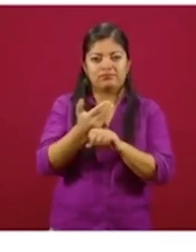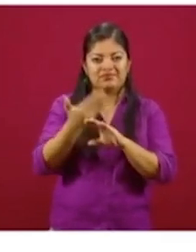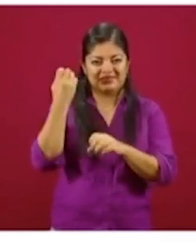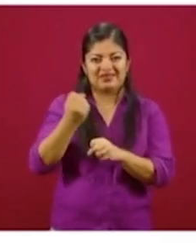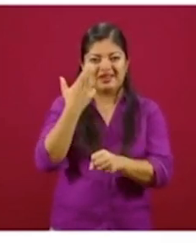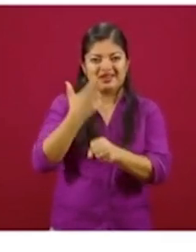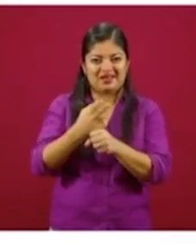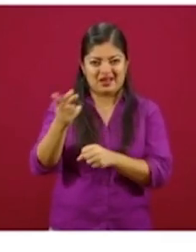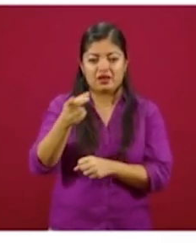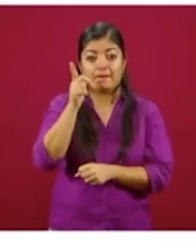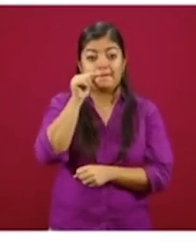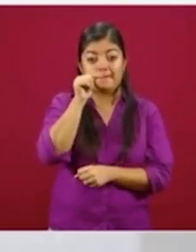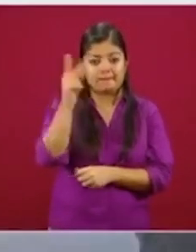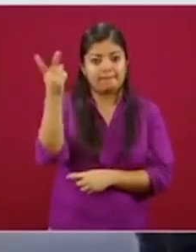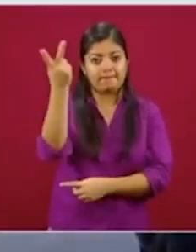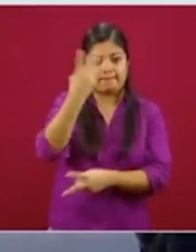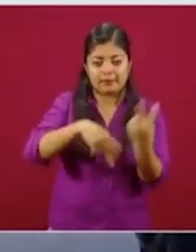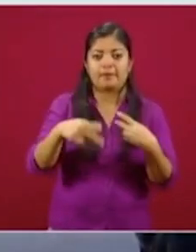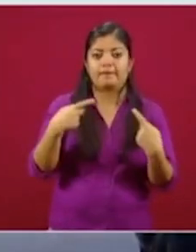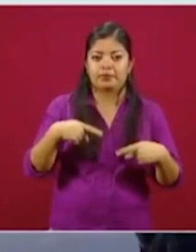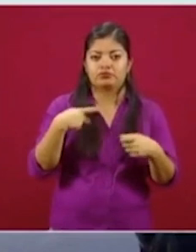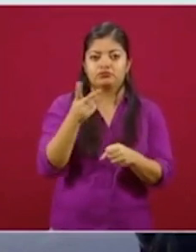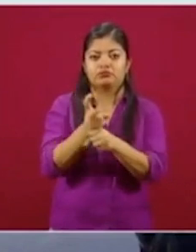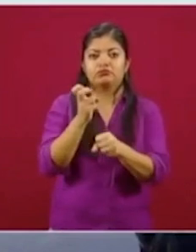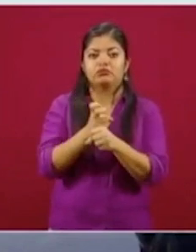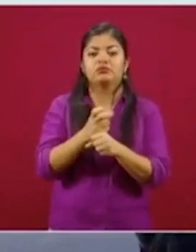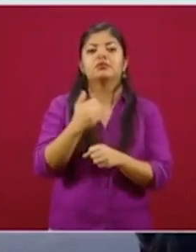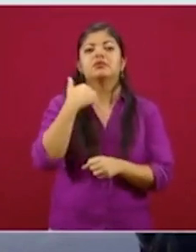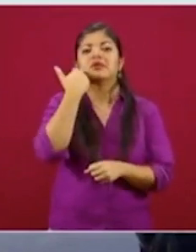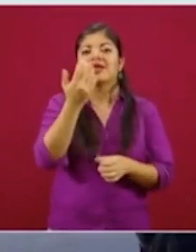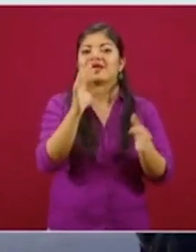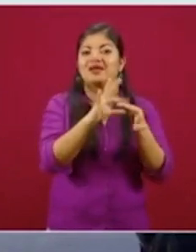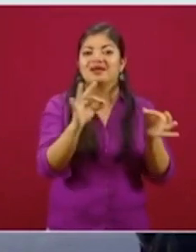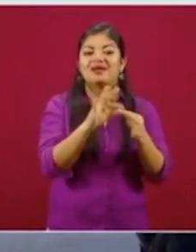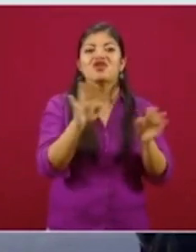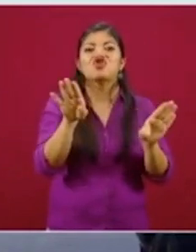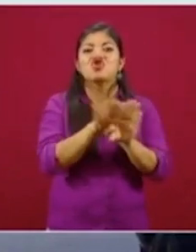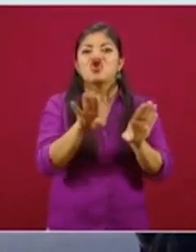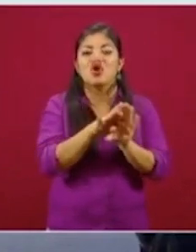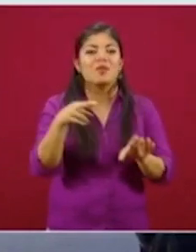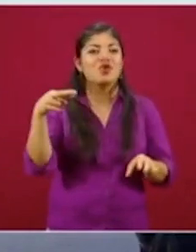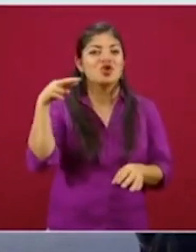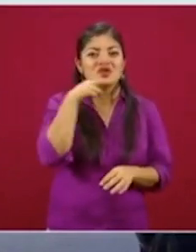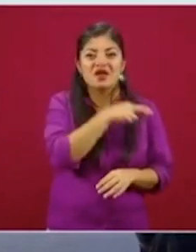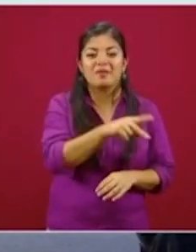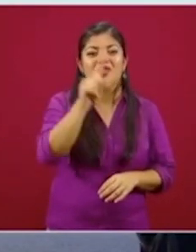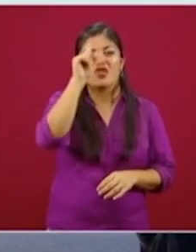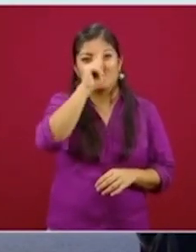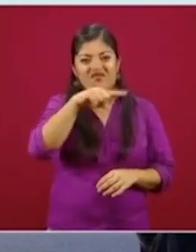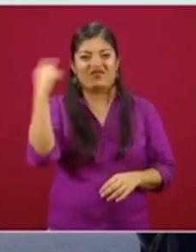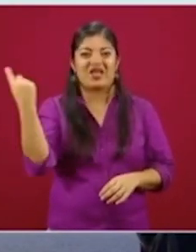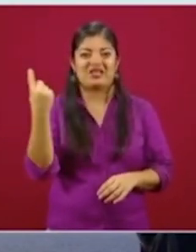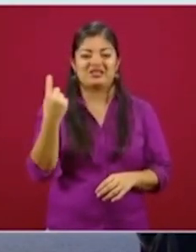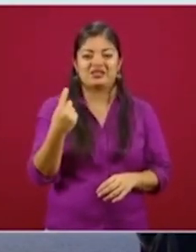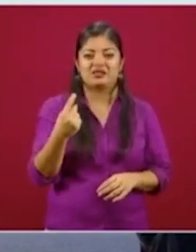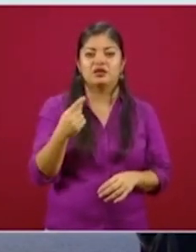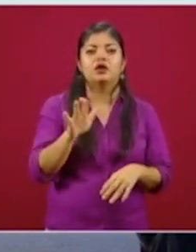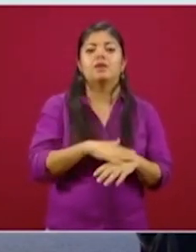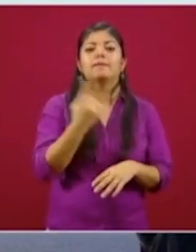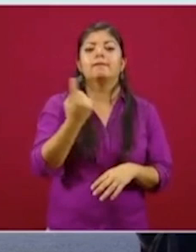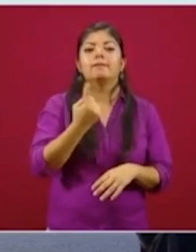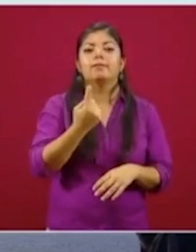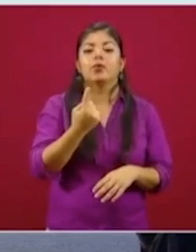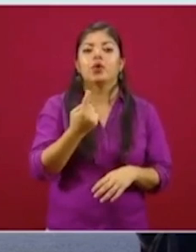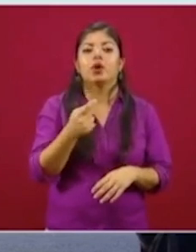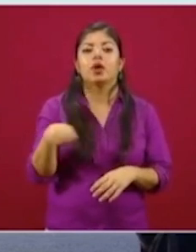secretaria Márquez, para que nos cuente cómo lo queremos hacer para que sea rápido, para que sea fácil y para que no sea una cuenta que les